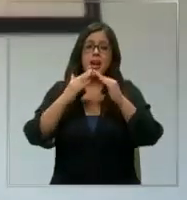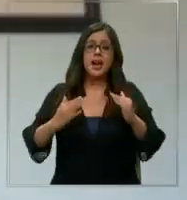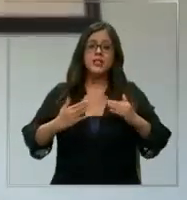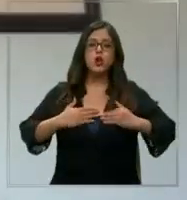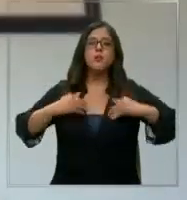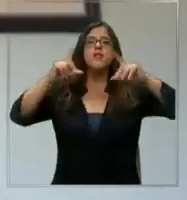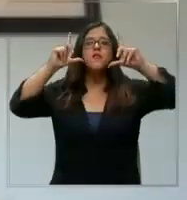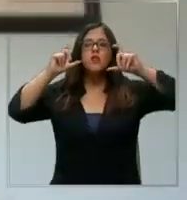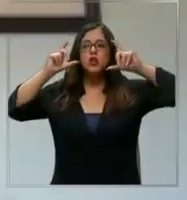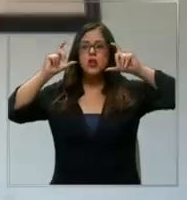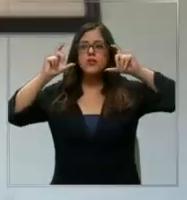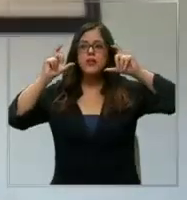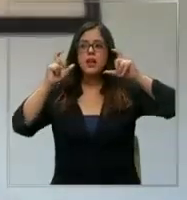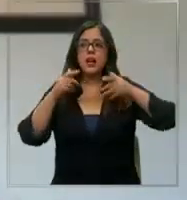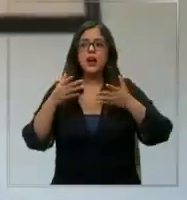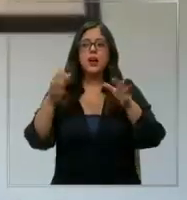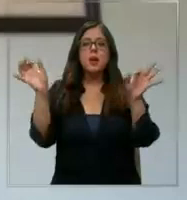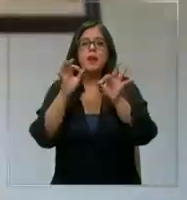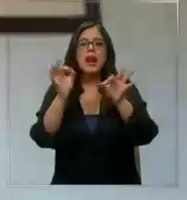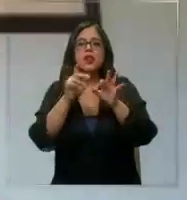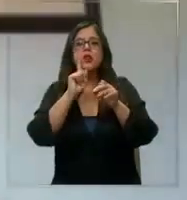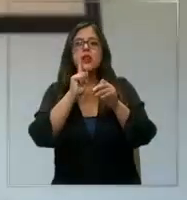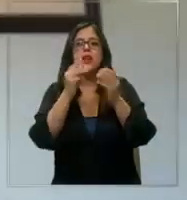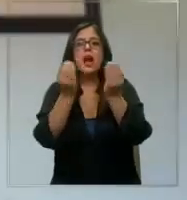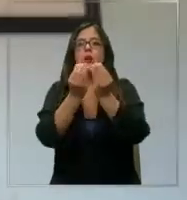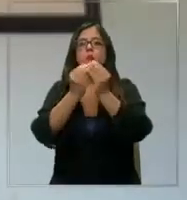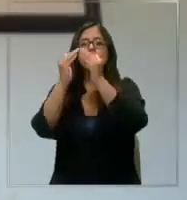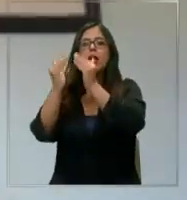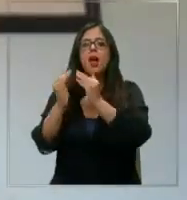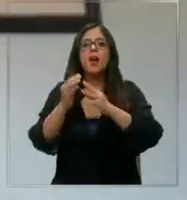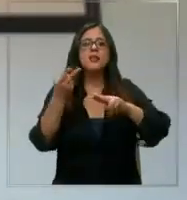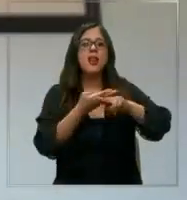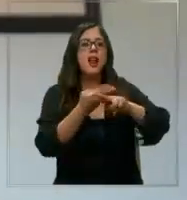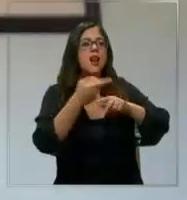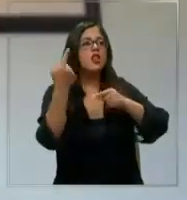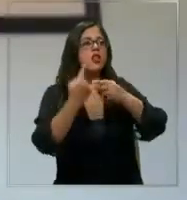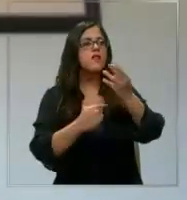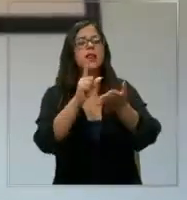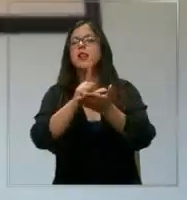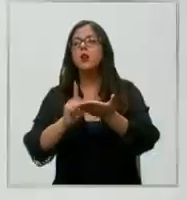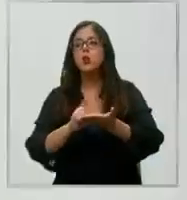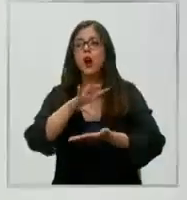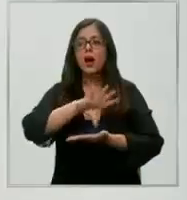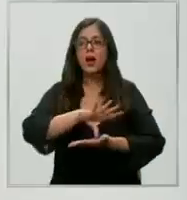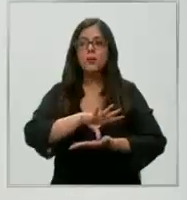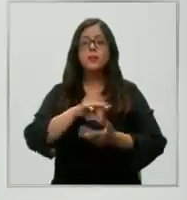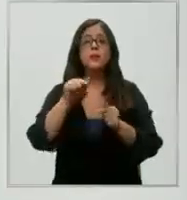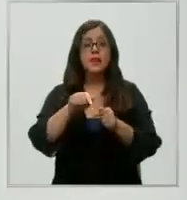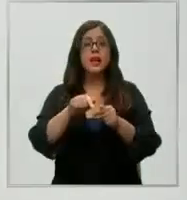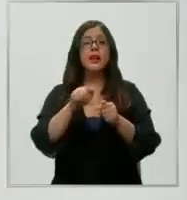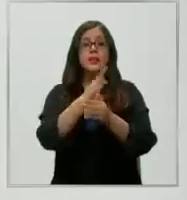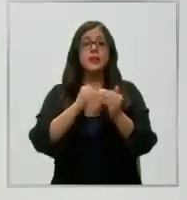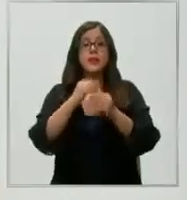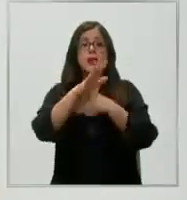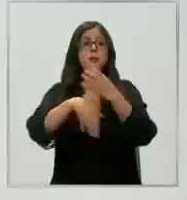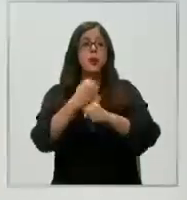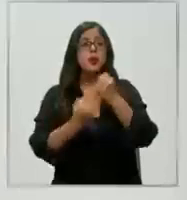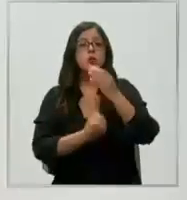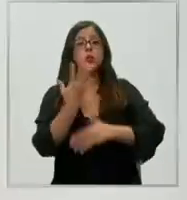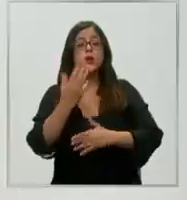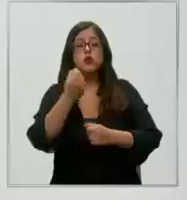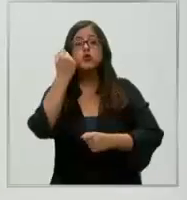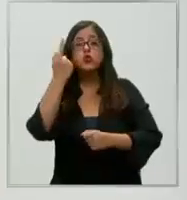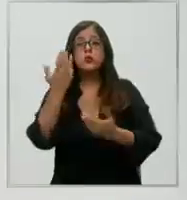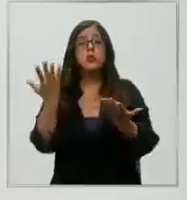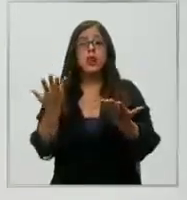mis fotografías, diciendo que tenía muchas casas en arriendo en diferentes lugares del país. Y así fue en Año Nuevo que supo que la